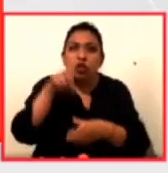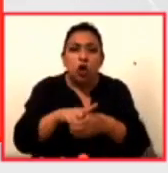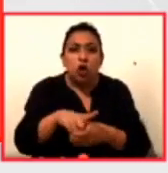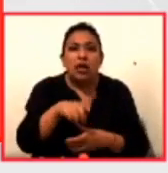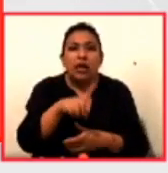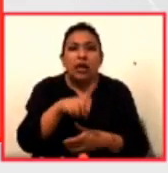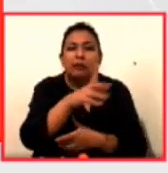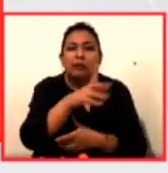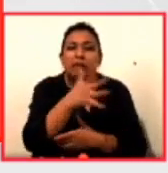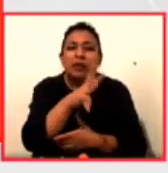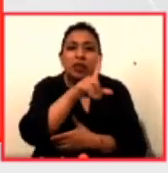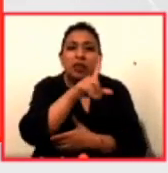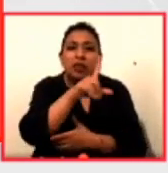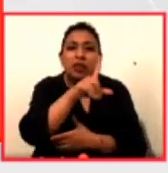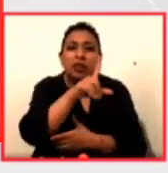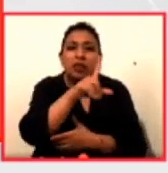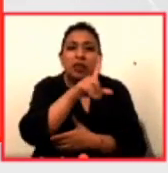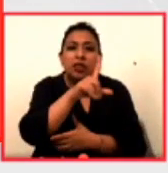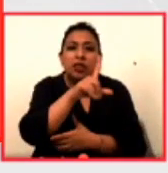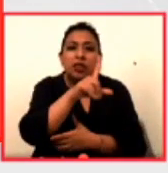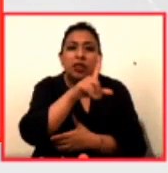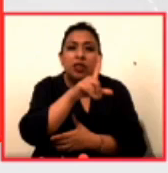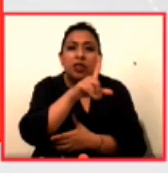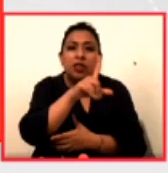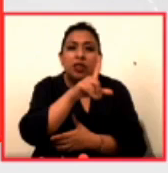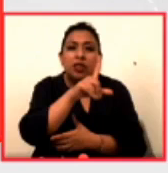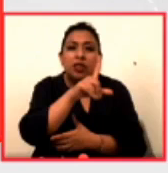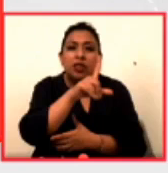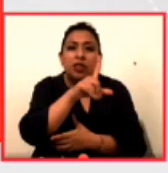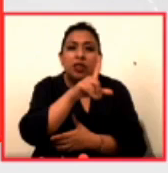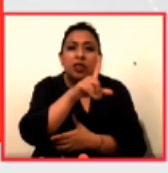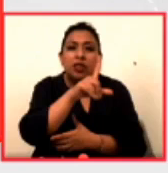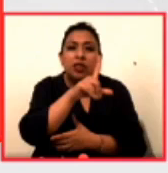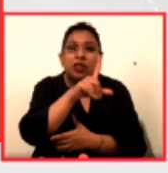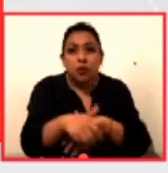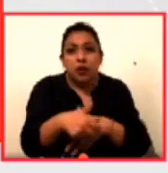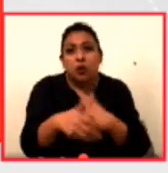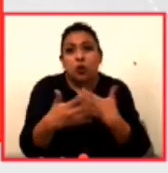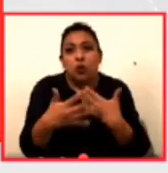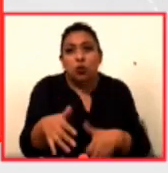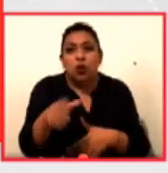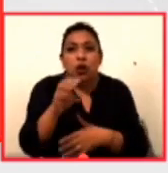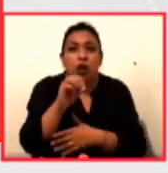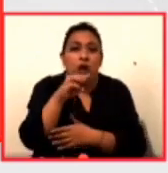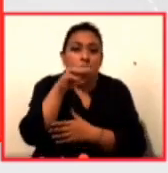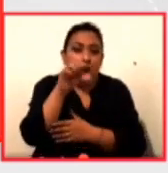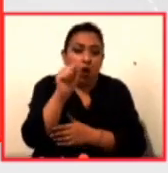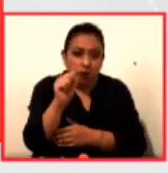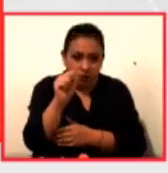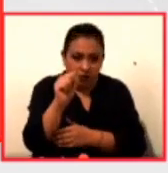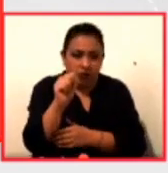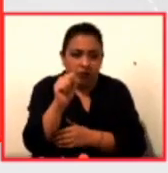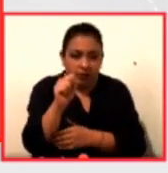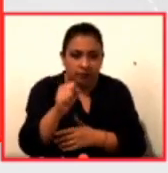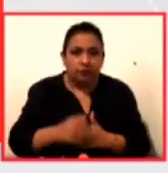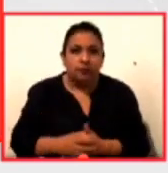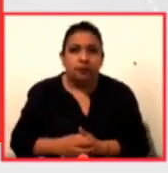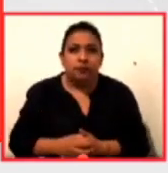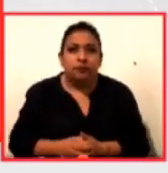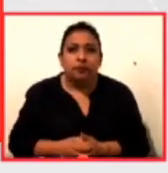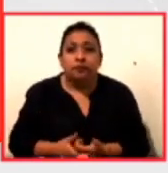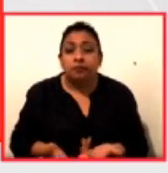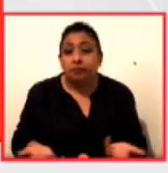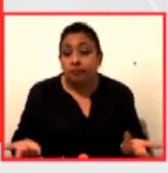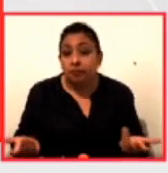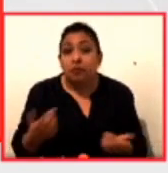% del dinero que ya mencionabas la cifra que recibe la Organización Mundial de la Salud lo que